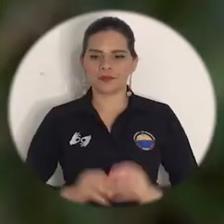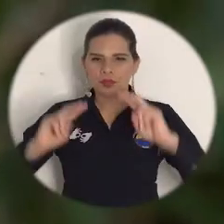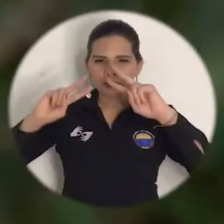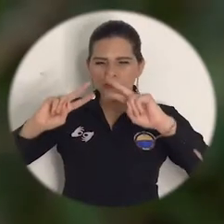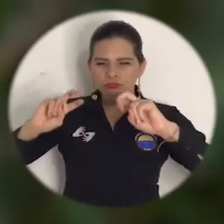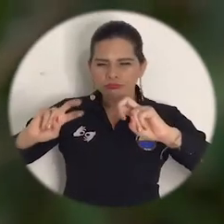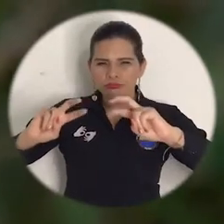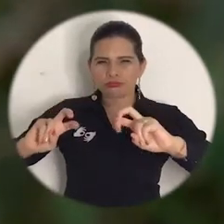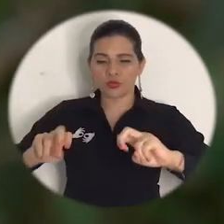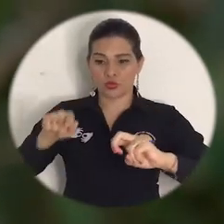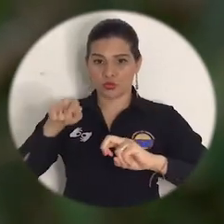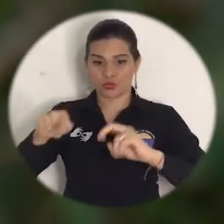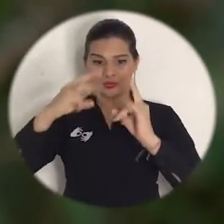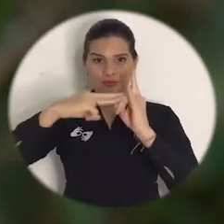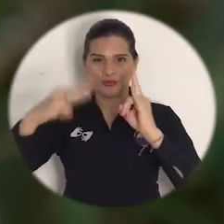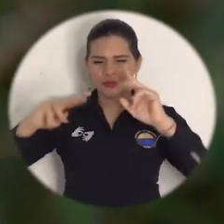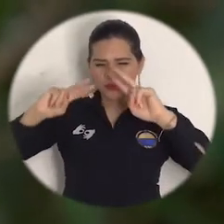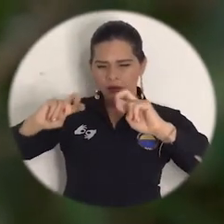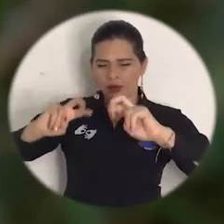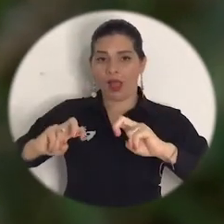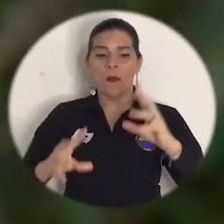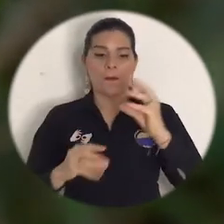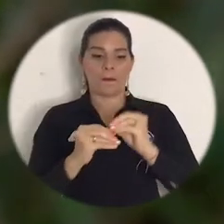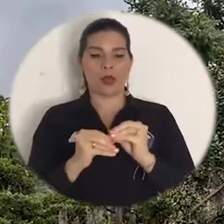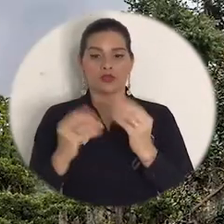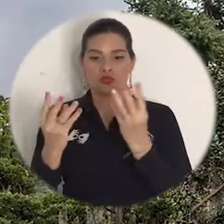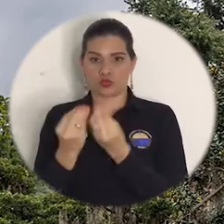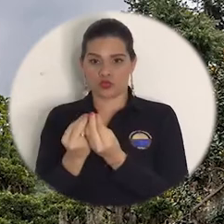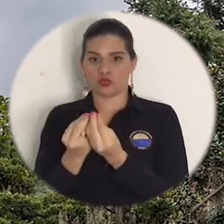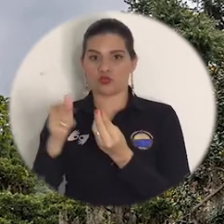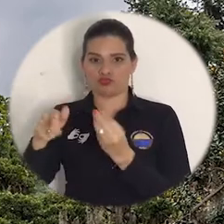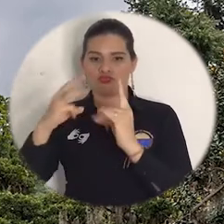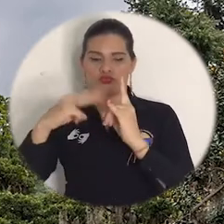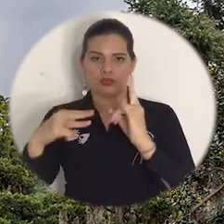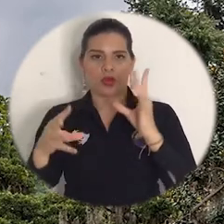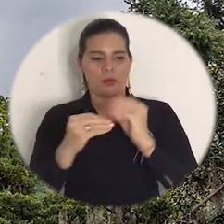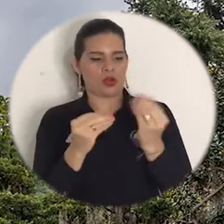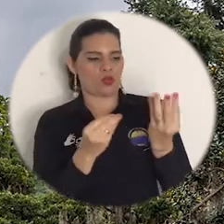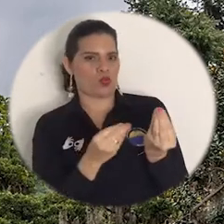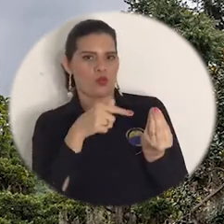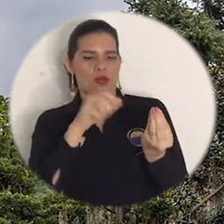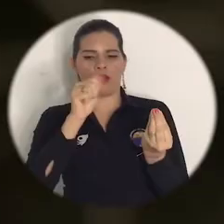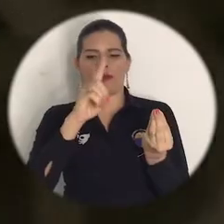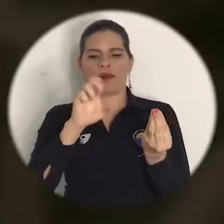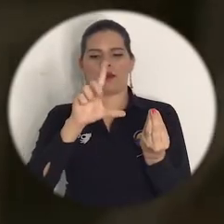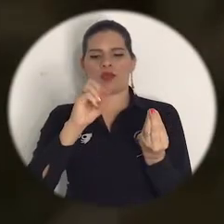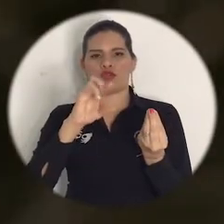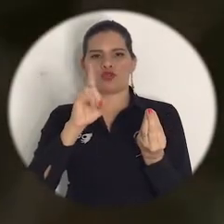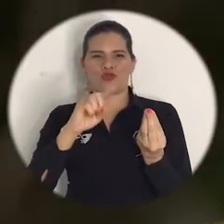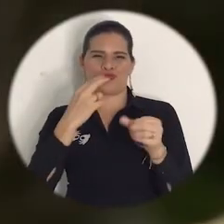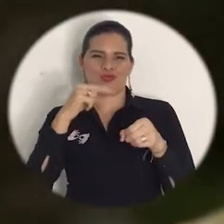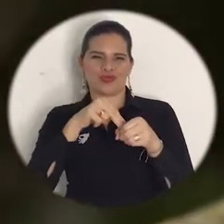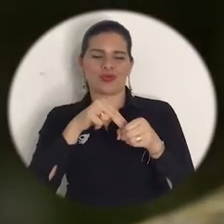Luego de ser redescubierta por investigadores de la Universidad del Magdalena y miembros de la Fundación Atelopus, la rana